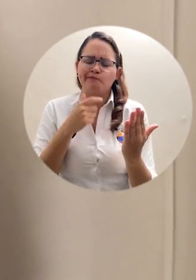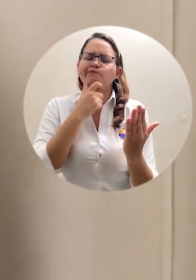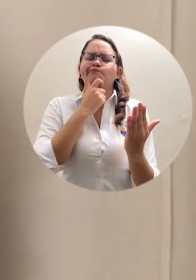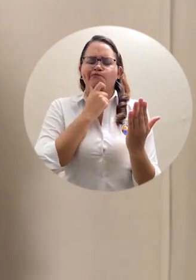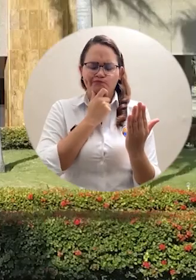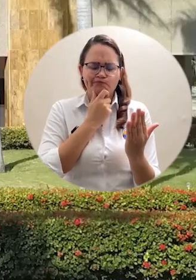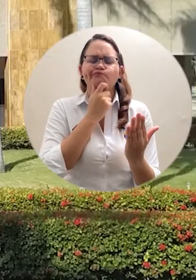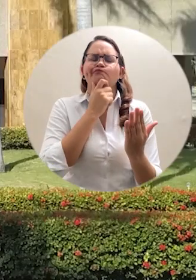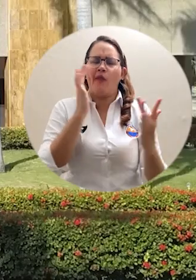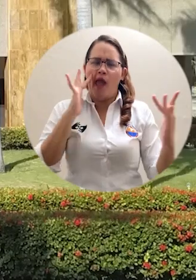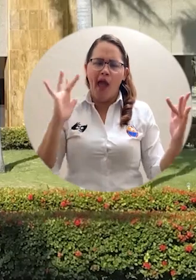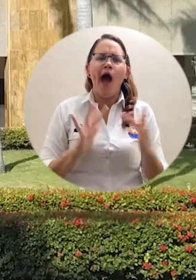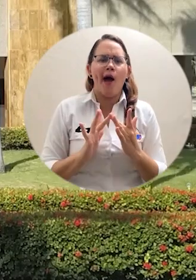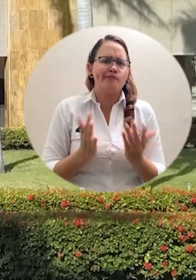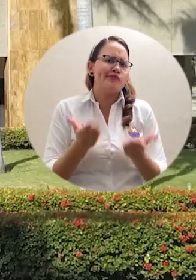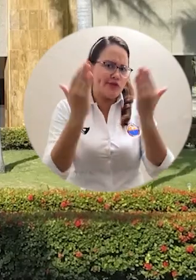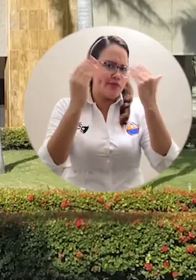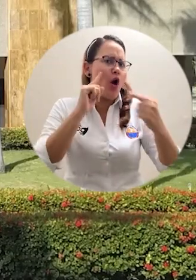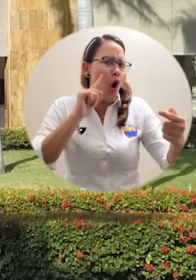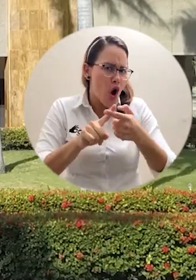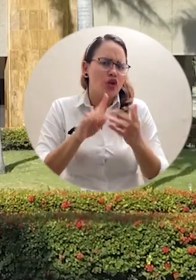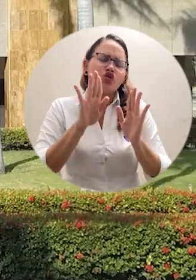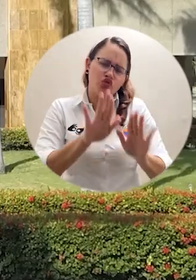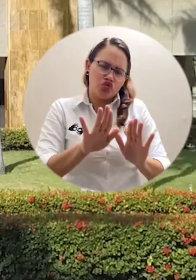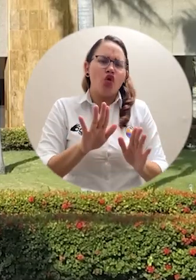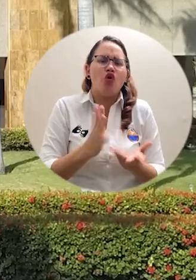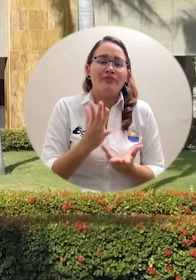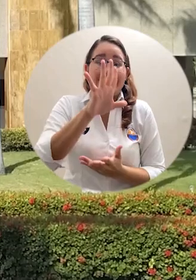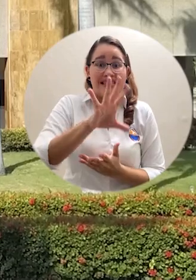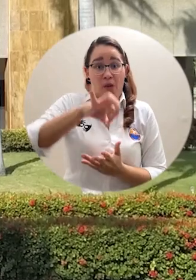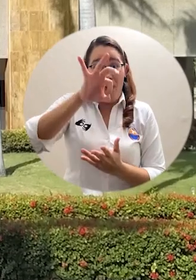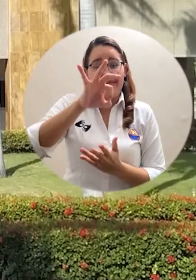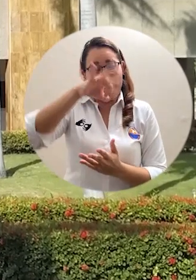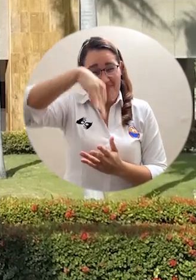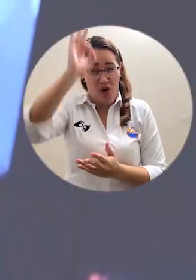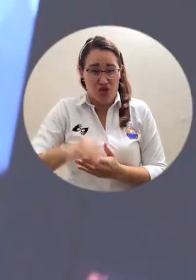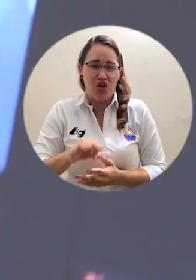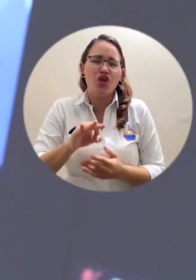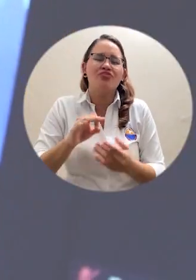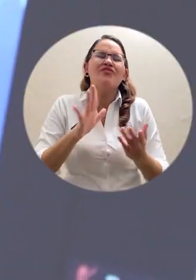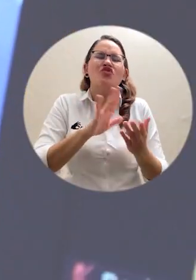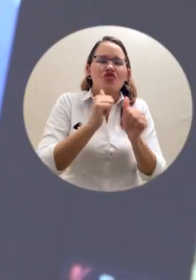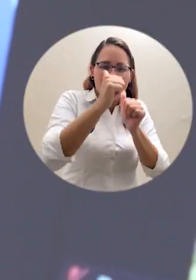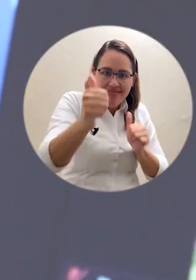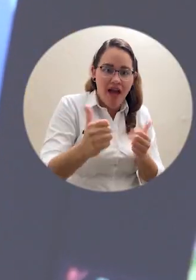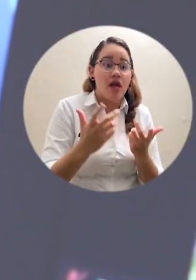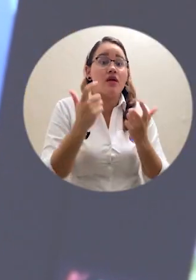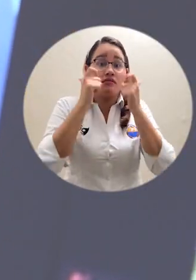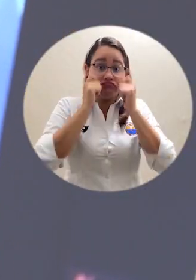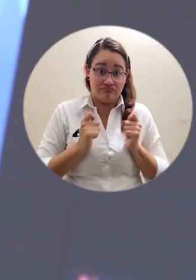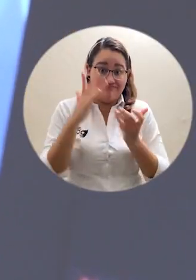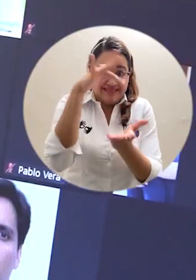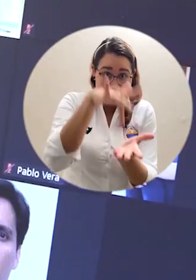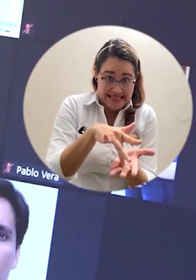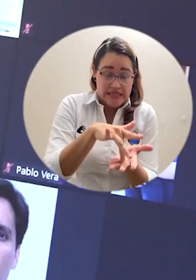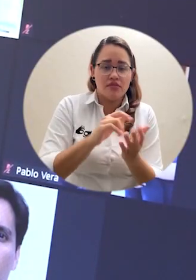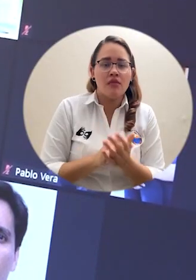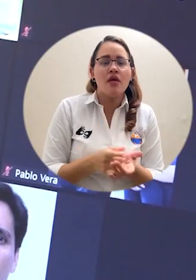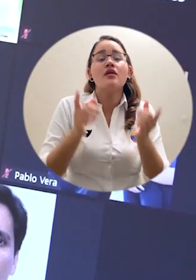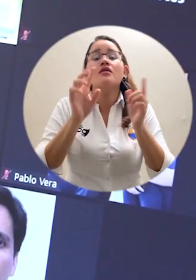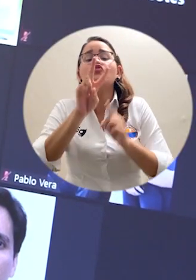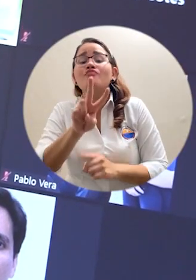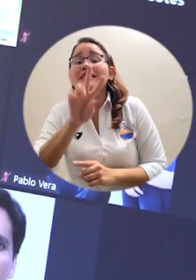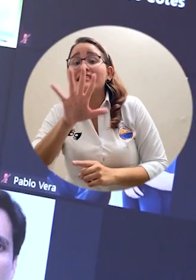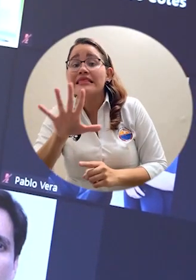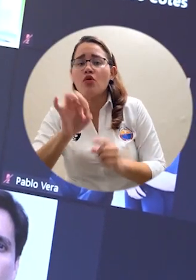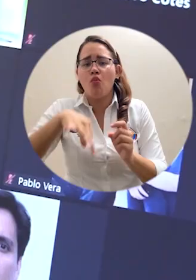presenciales como a distancia y un 25% para los estudiantes del programa. Esta propuesta fue aprobada por la mayoría del Consejo